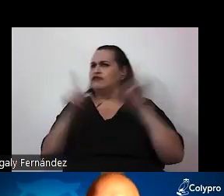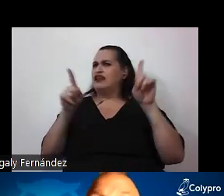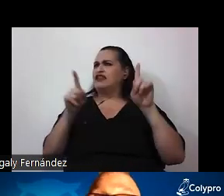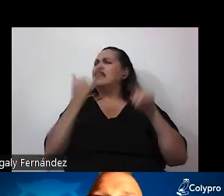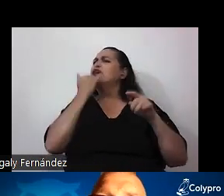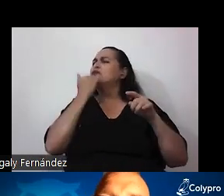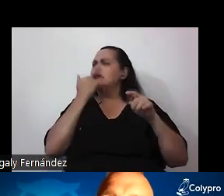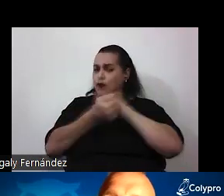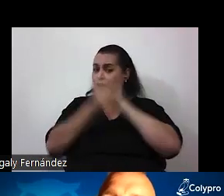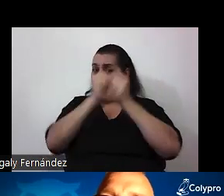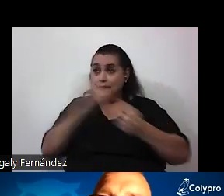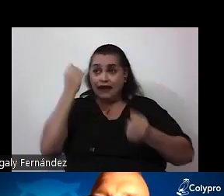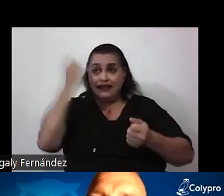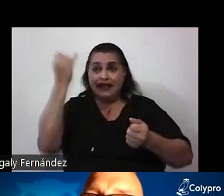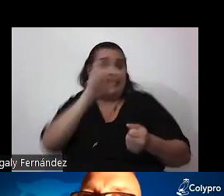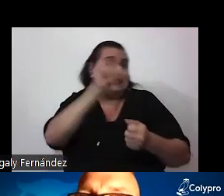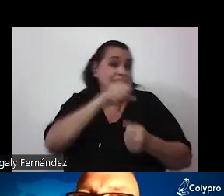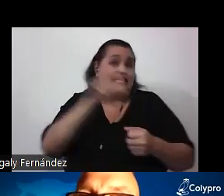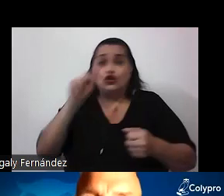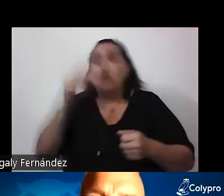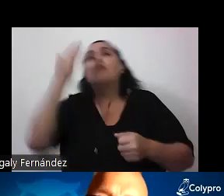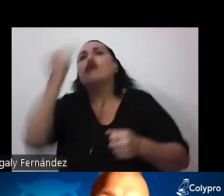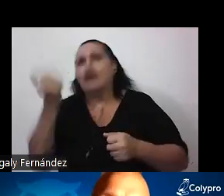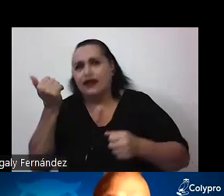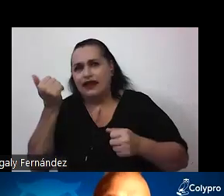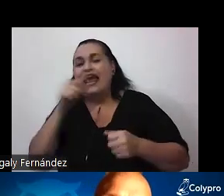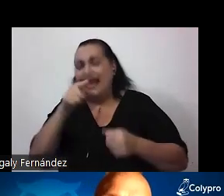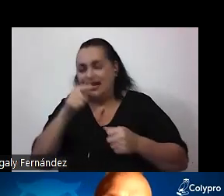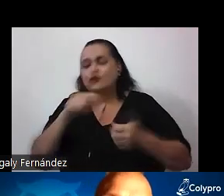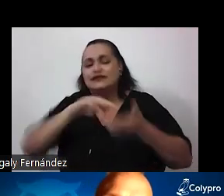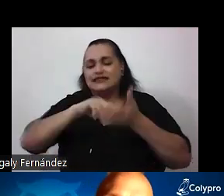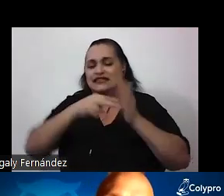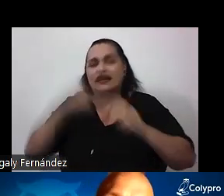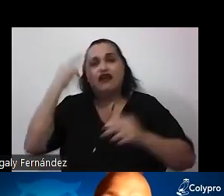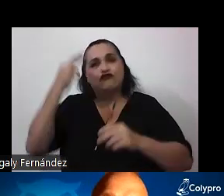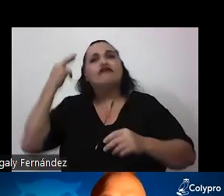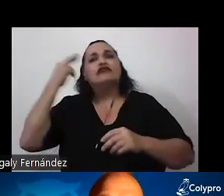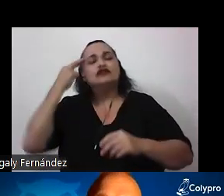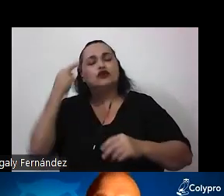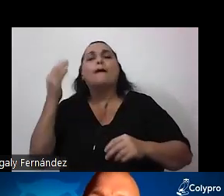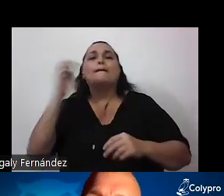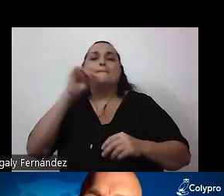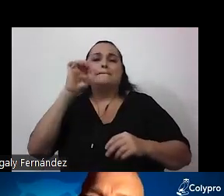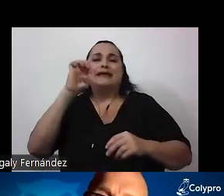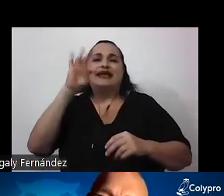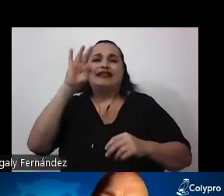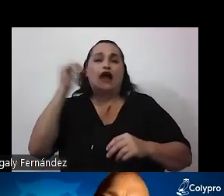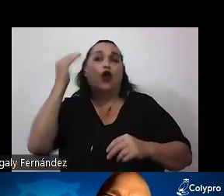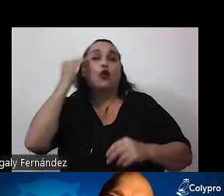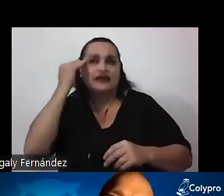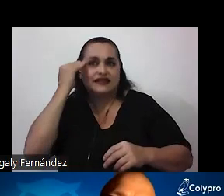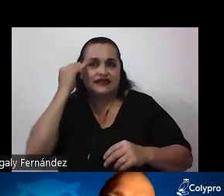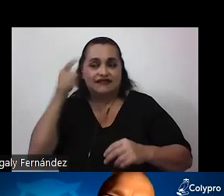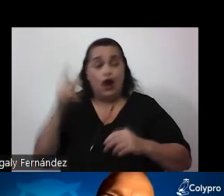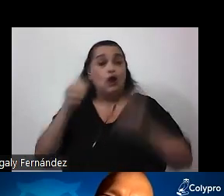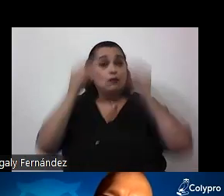idea? sí no ¿por qué? todo esto es reflexión metacognitiva y acá el docente puede y debe introducir